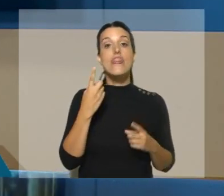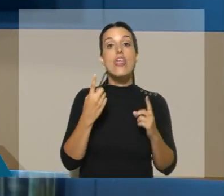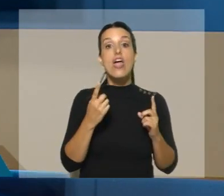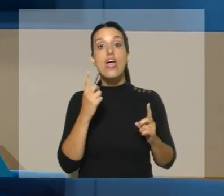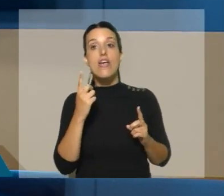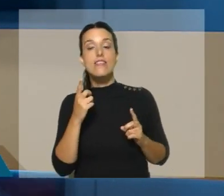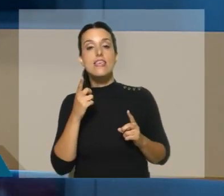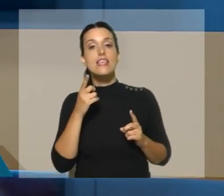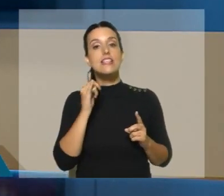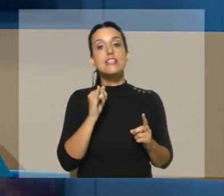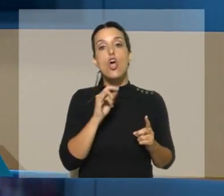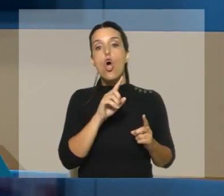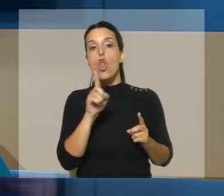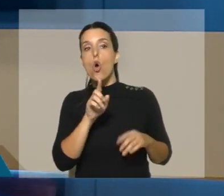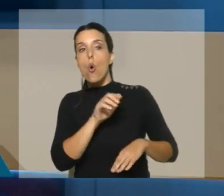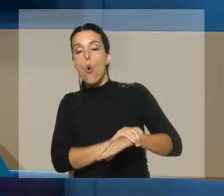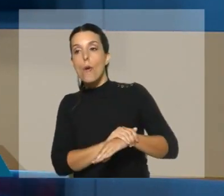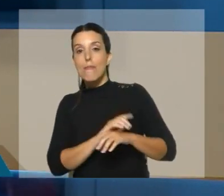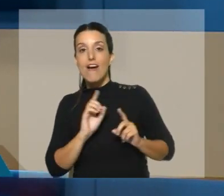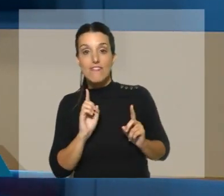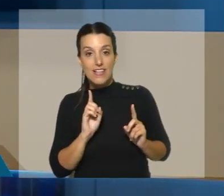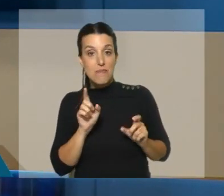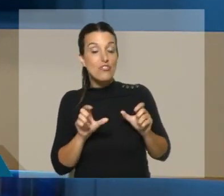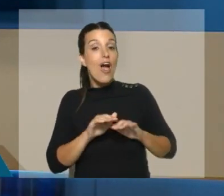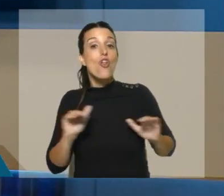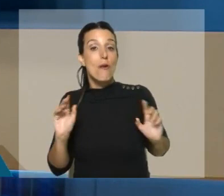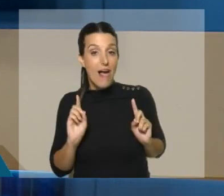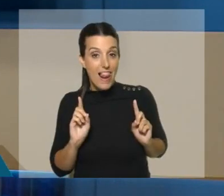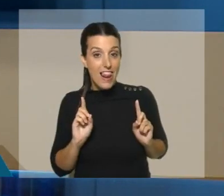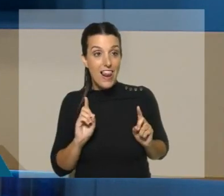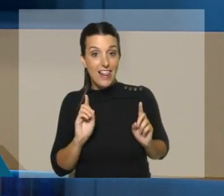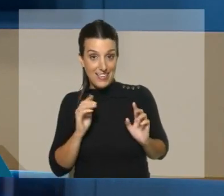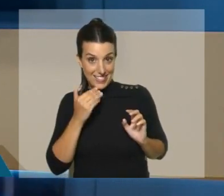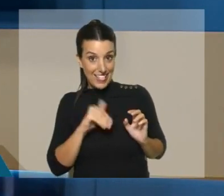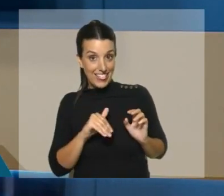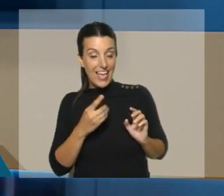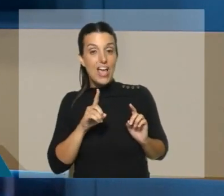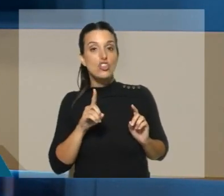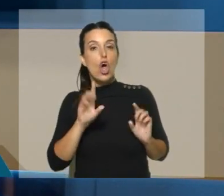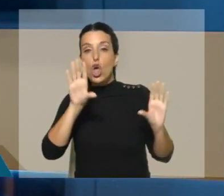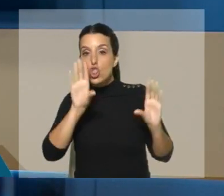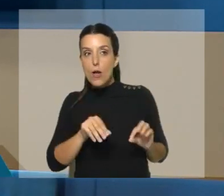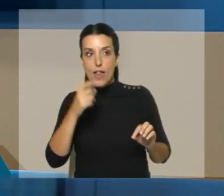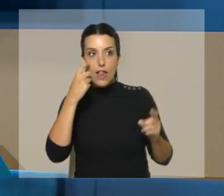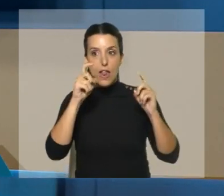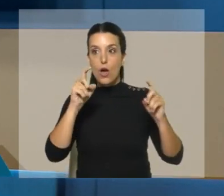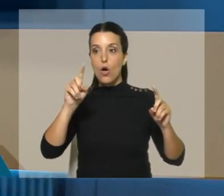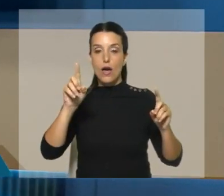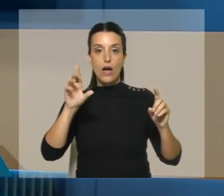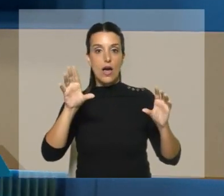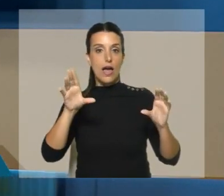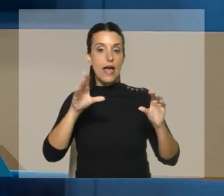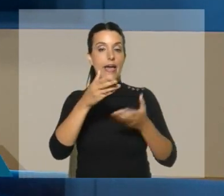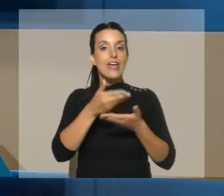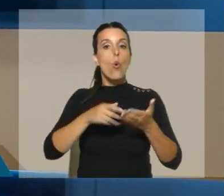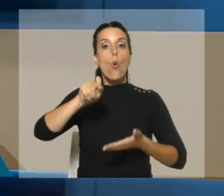fallar si es culpable o inocente alguien a quien tal vez votaron. Entonces, todo esto se junta y el Departamento de